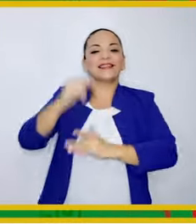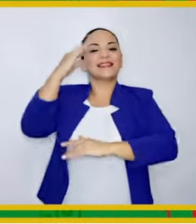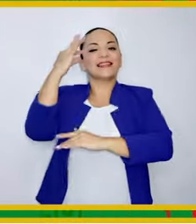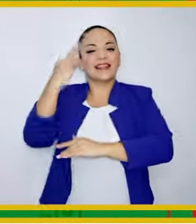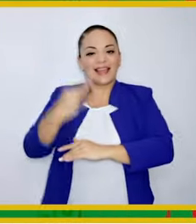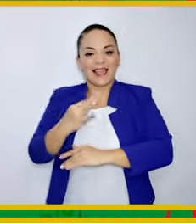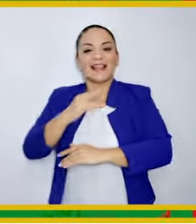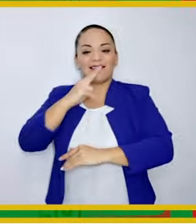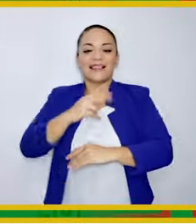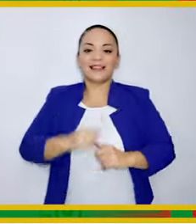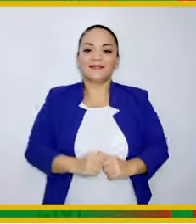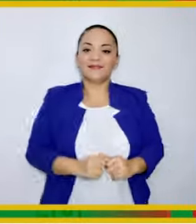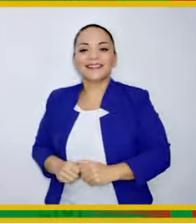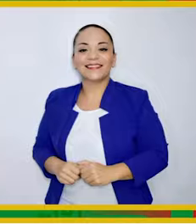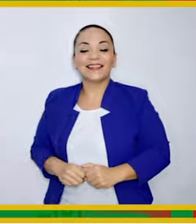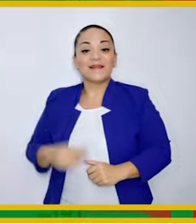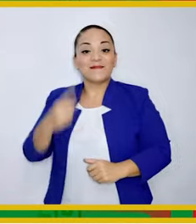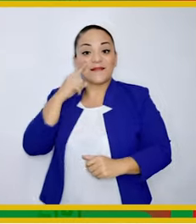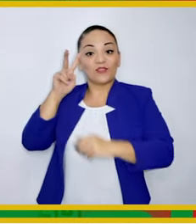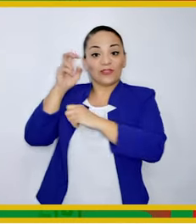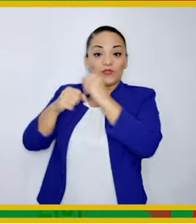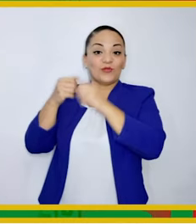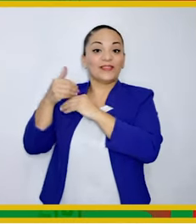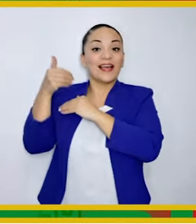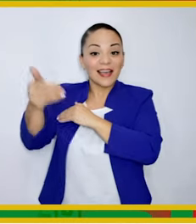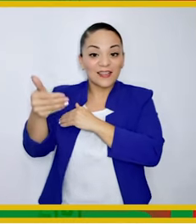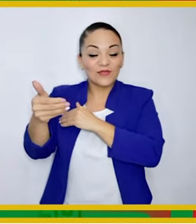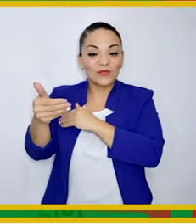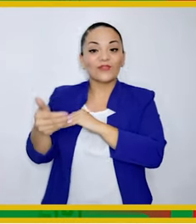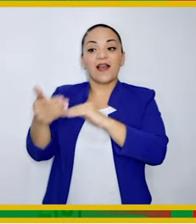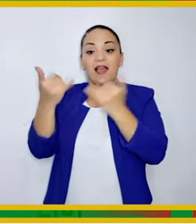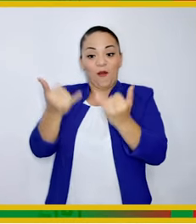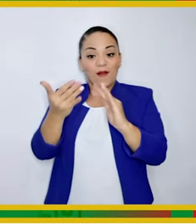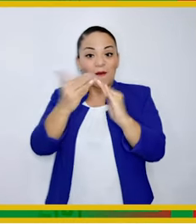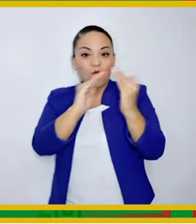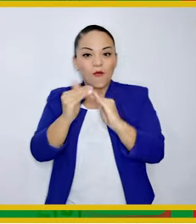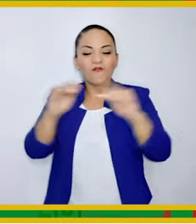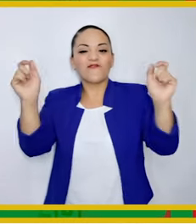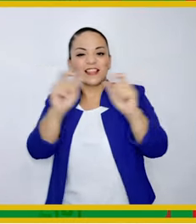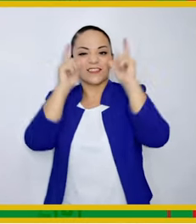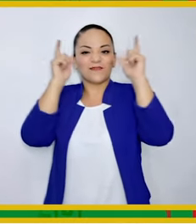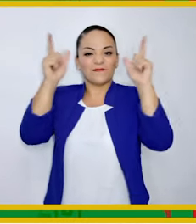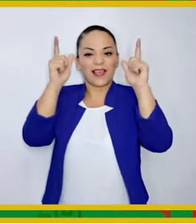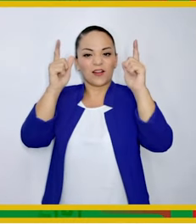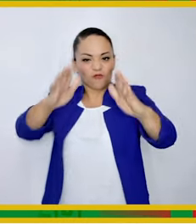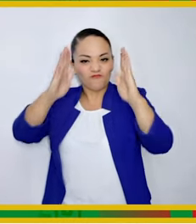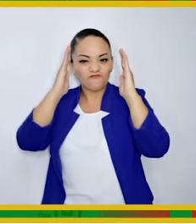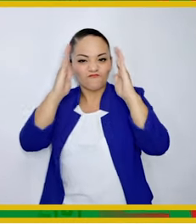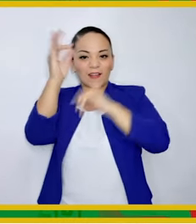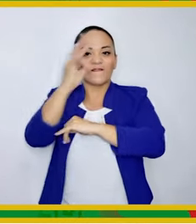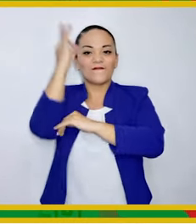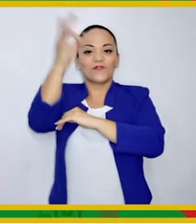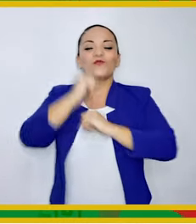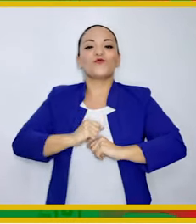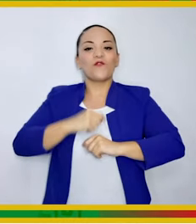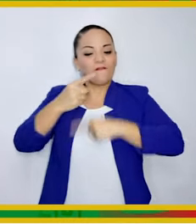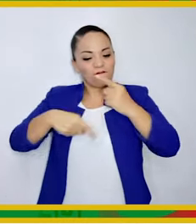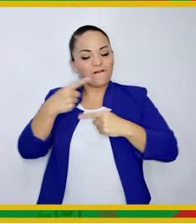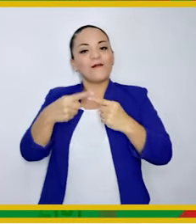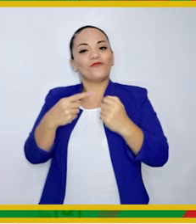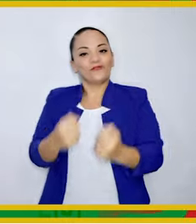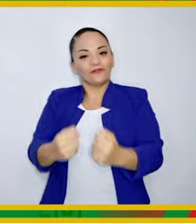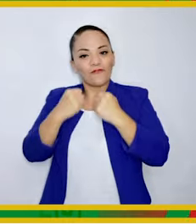volvió a creer en la verdad Dos siglos después Y con un pueblo despierto Y alerta al